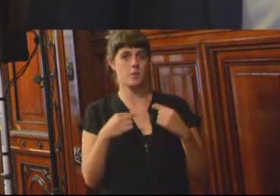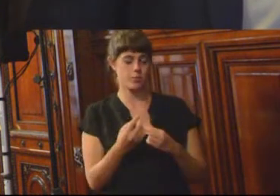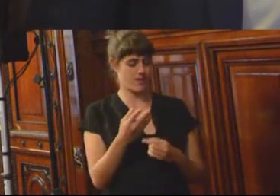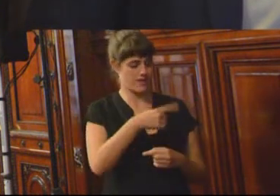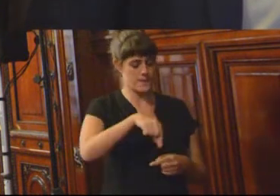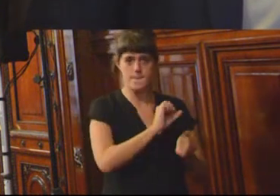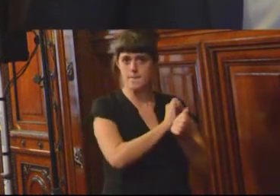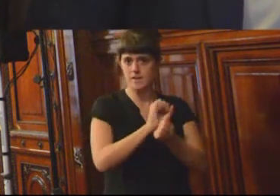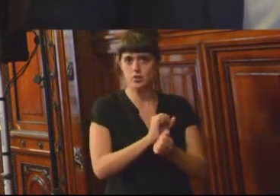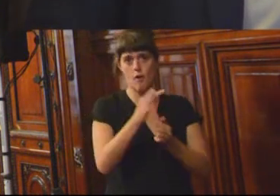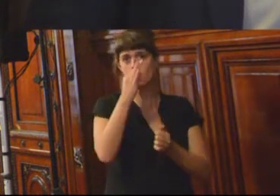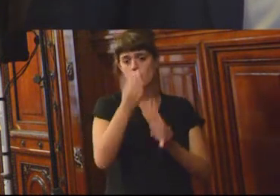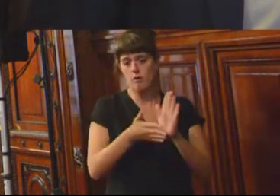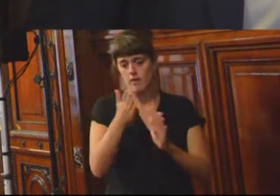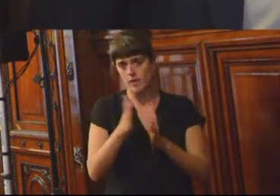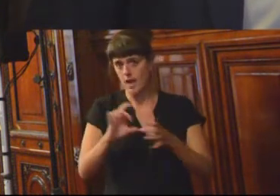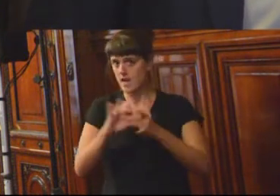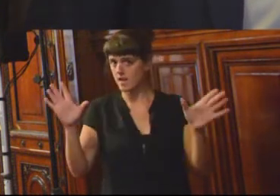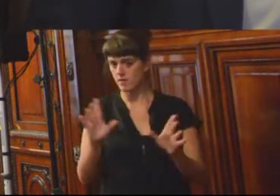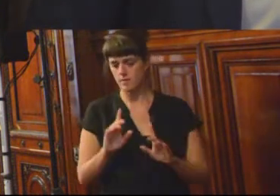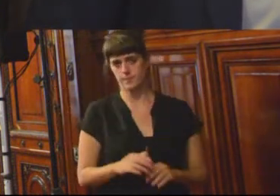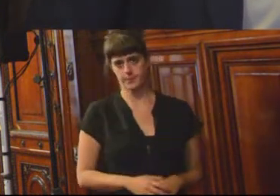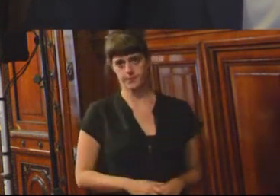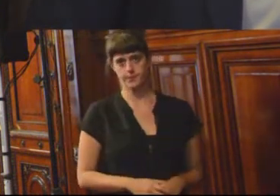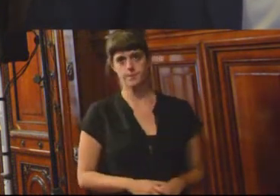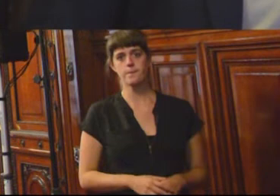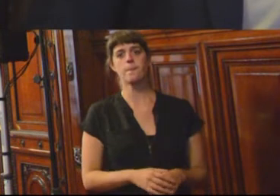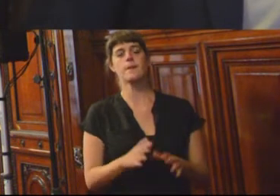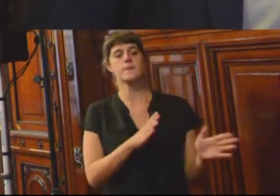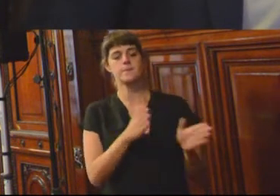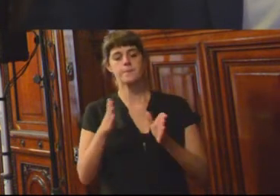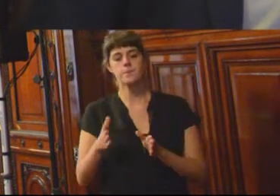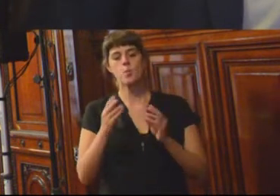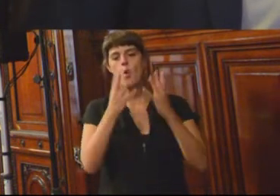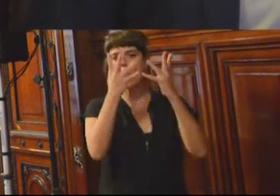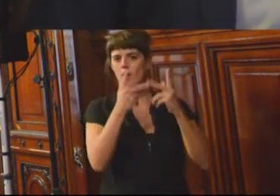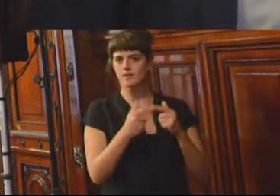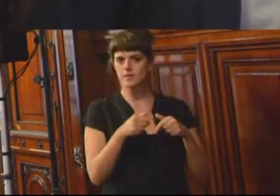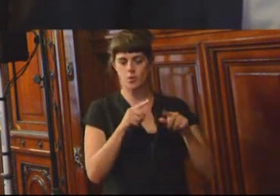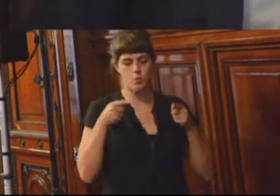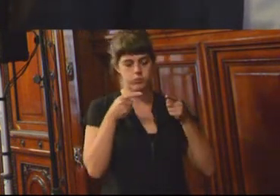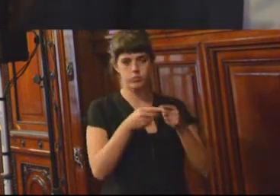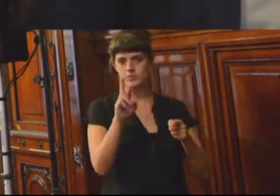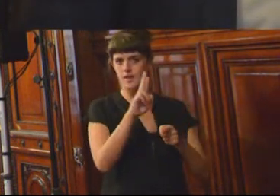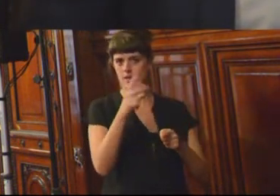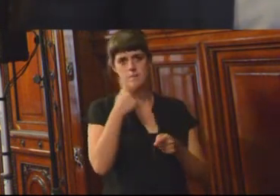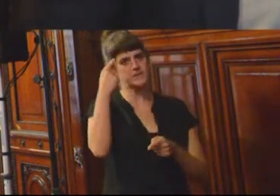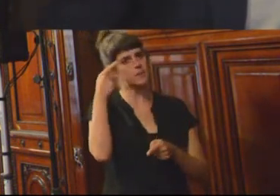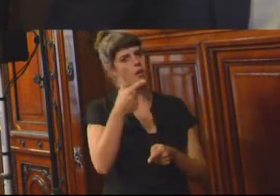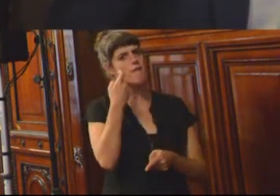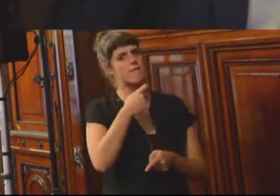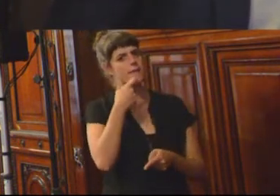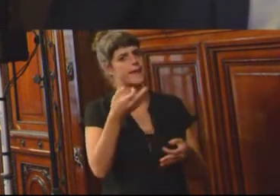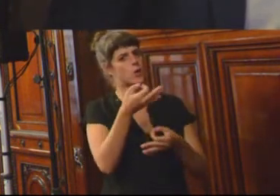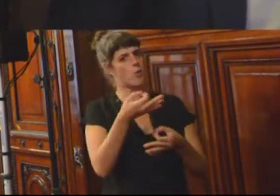gente, van a salir. Desde el punto de vista organizativo, desde de de considera una organización incompleta que debe ser